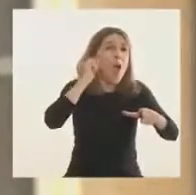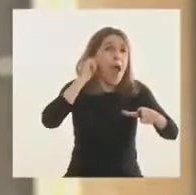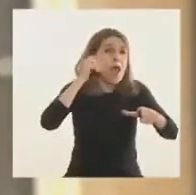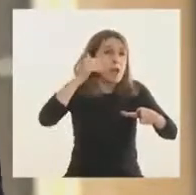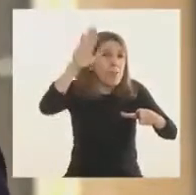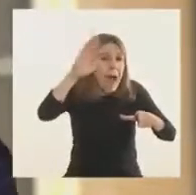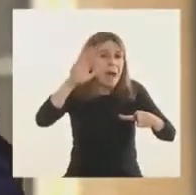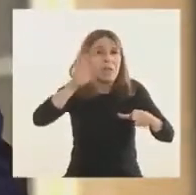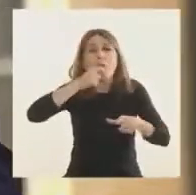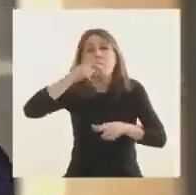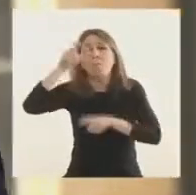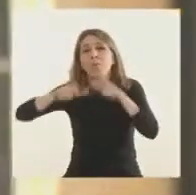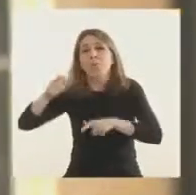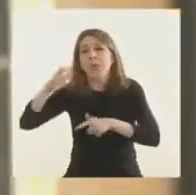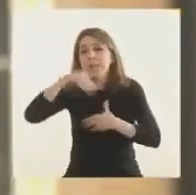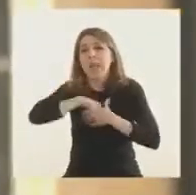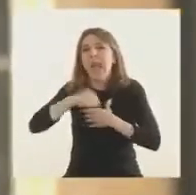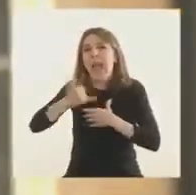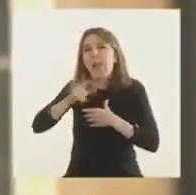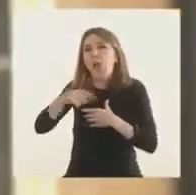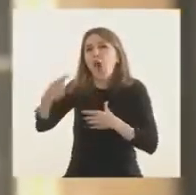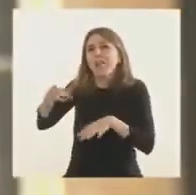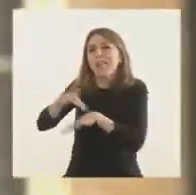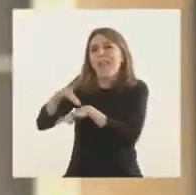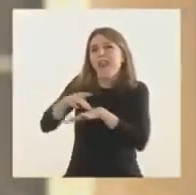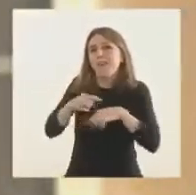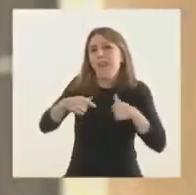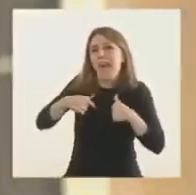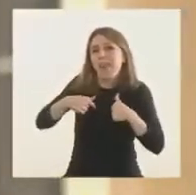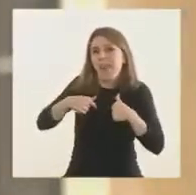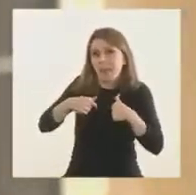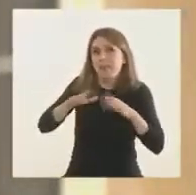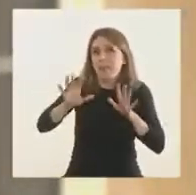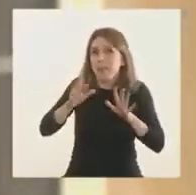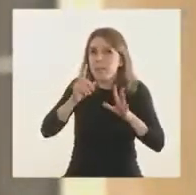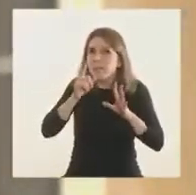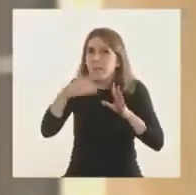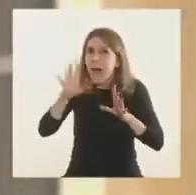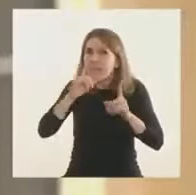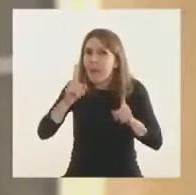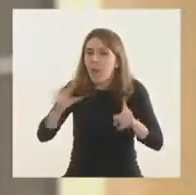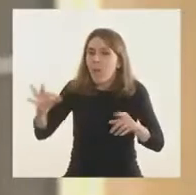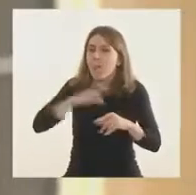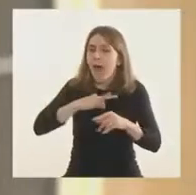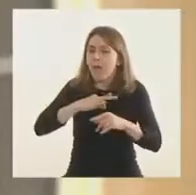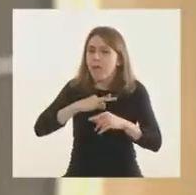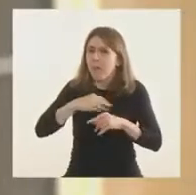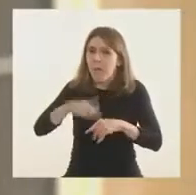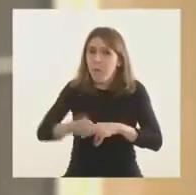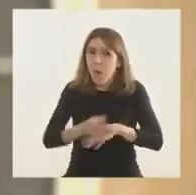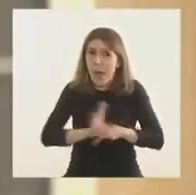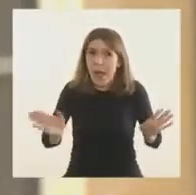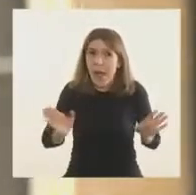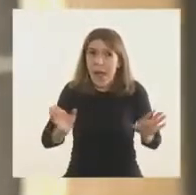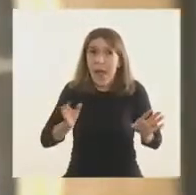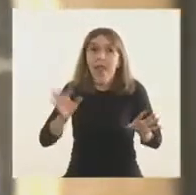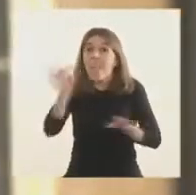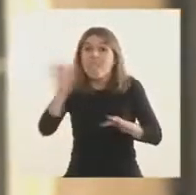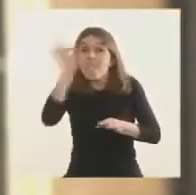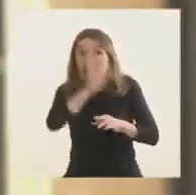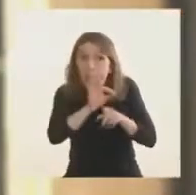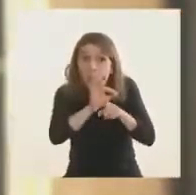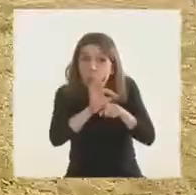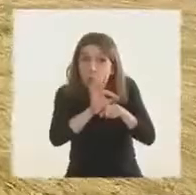enfermedades prevalentes, porque son las personas de mayor riesgo. Y está visto que el virus cuando ataca, bueno,